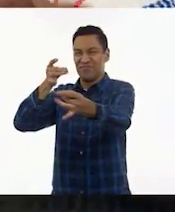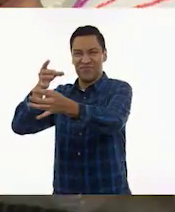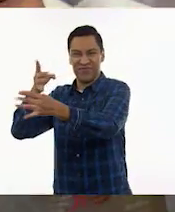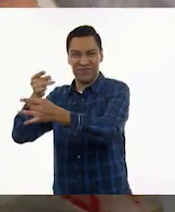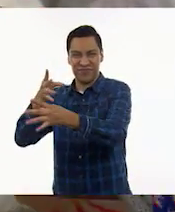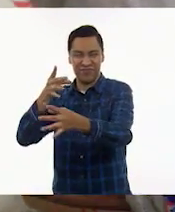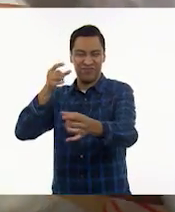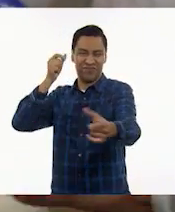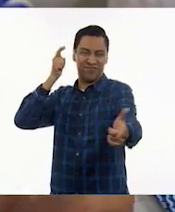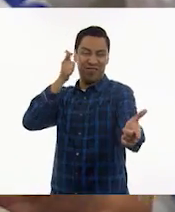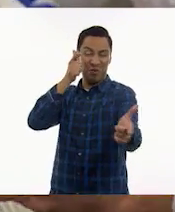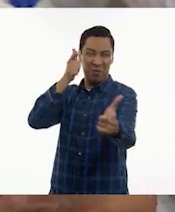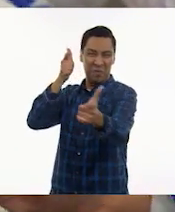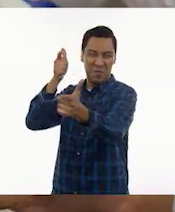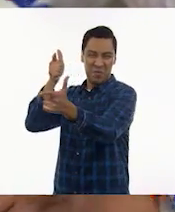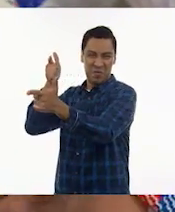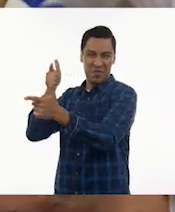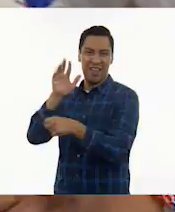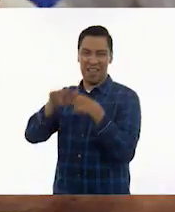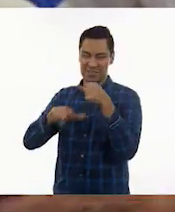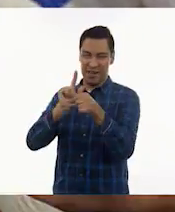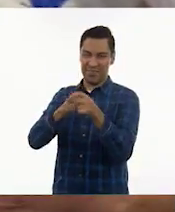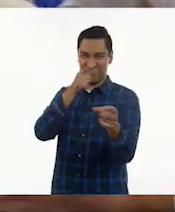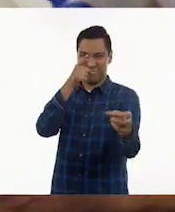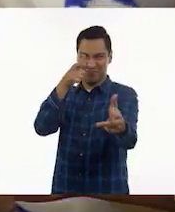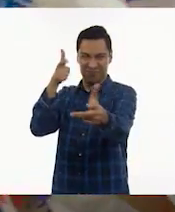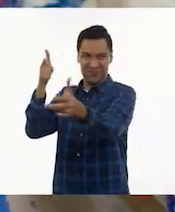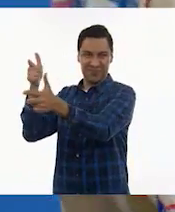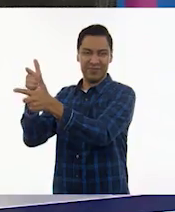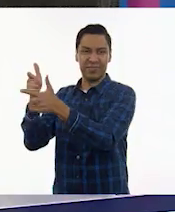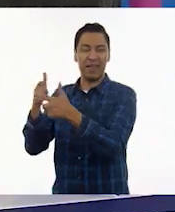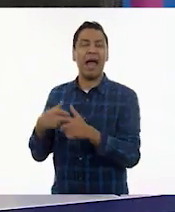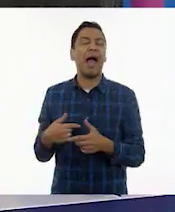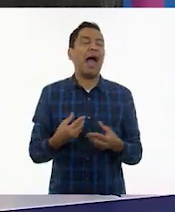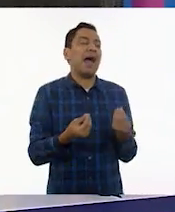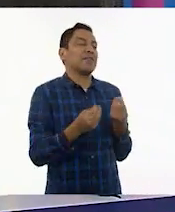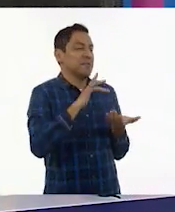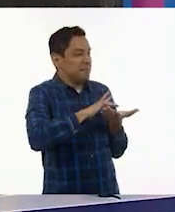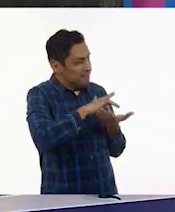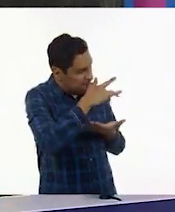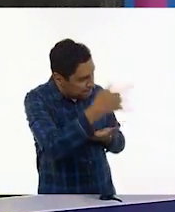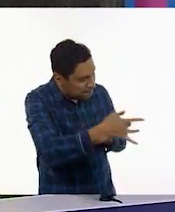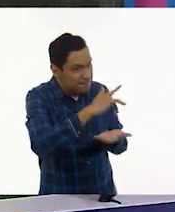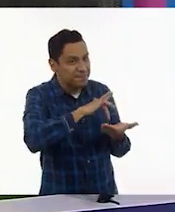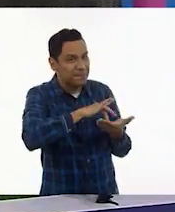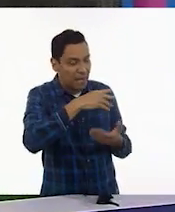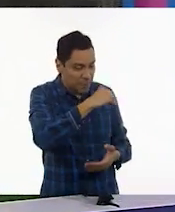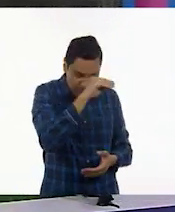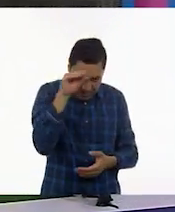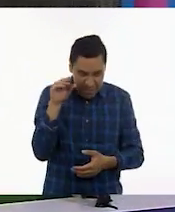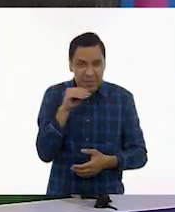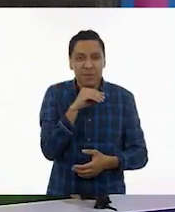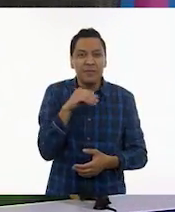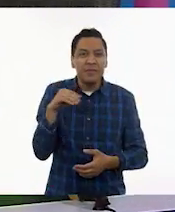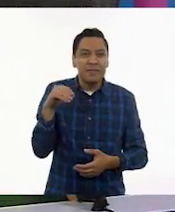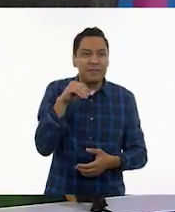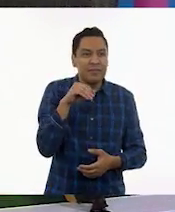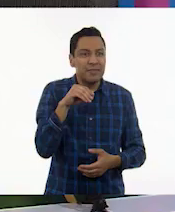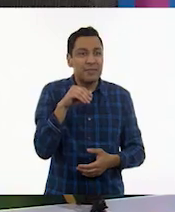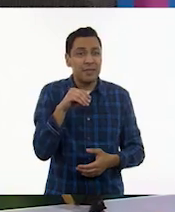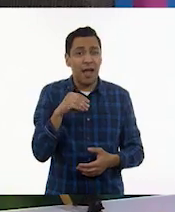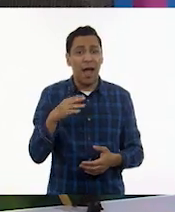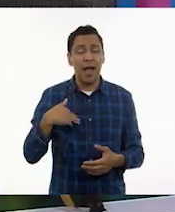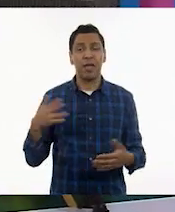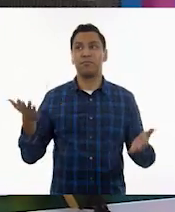qué memoria la mía. Ay, muchas gracias. ¿No tendrá por ahí un